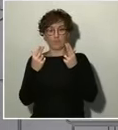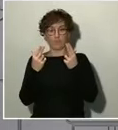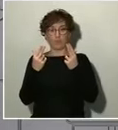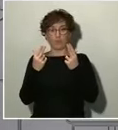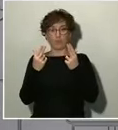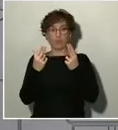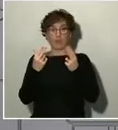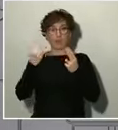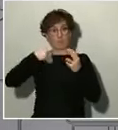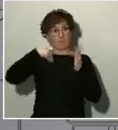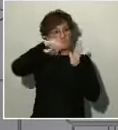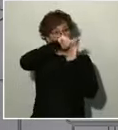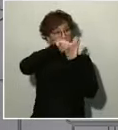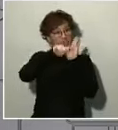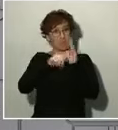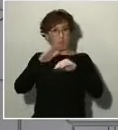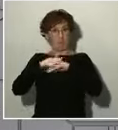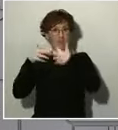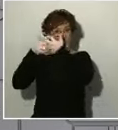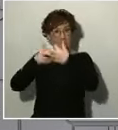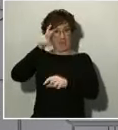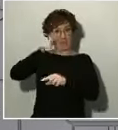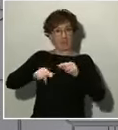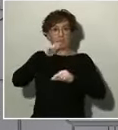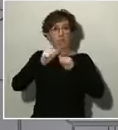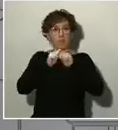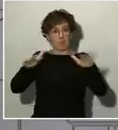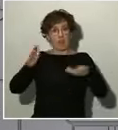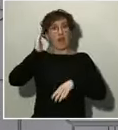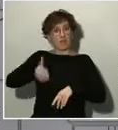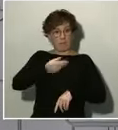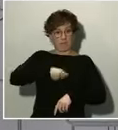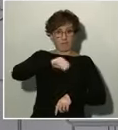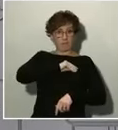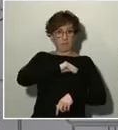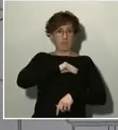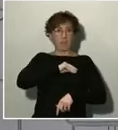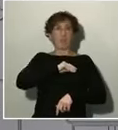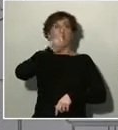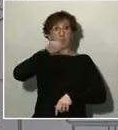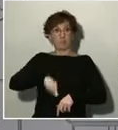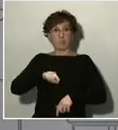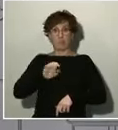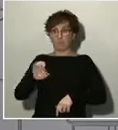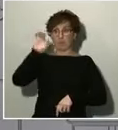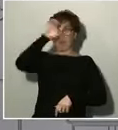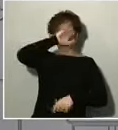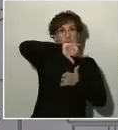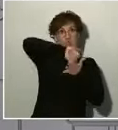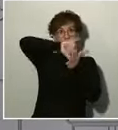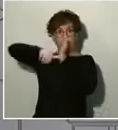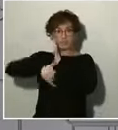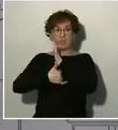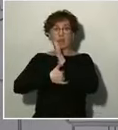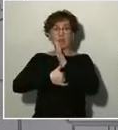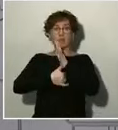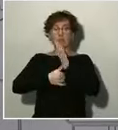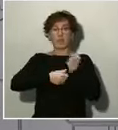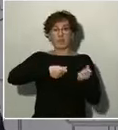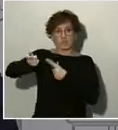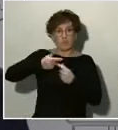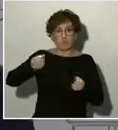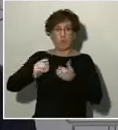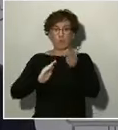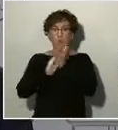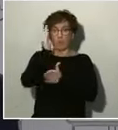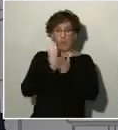afectando en España, como decía antes, y en el conjunto de países de nuestro entorno, en la producción, en la distribución, en las empresas, en las familias, en las finanzas y en